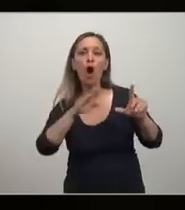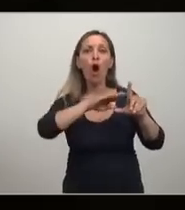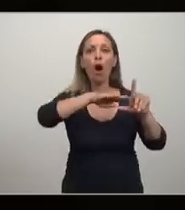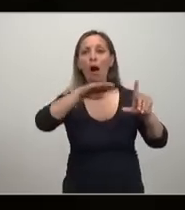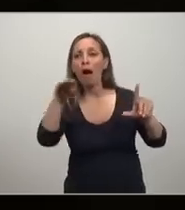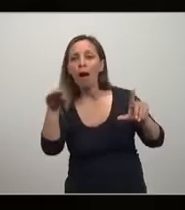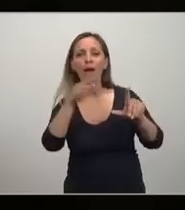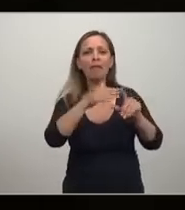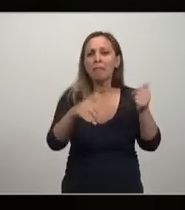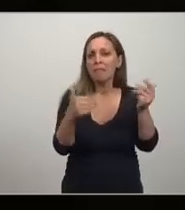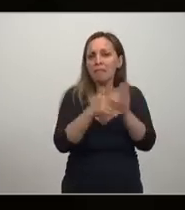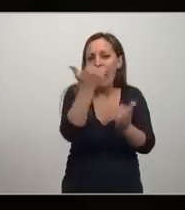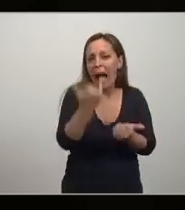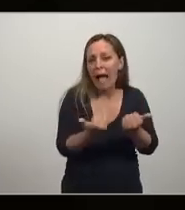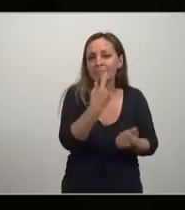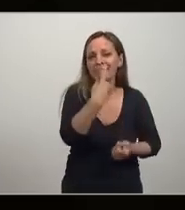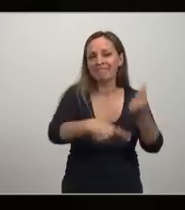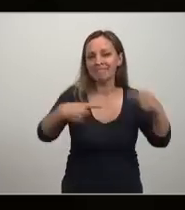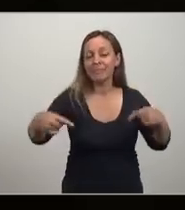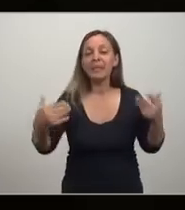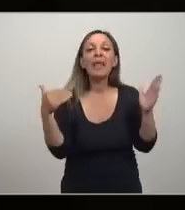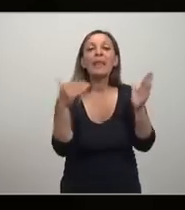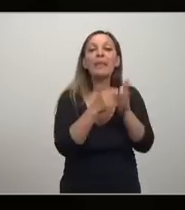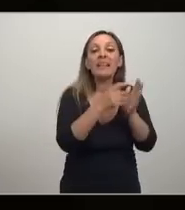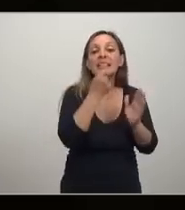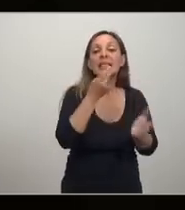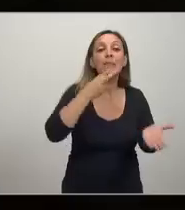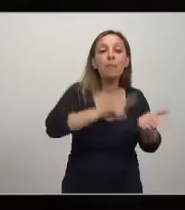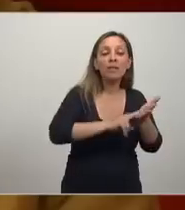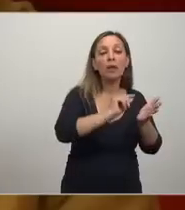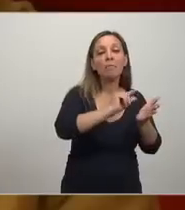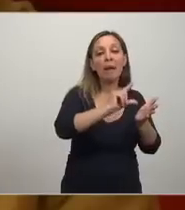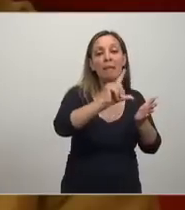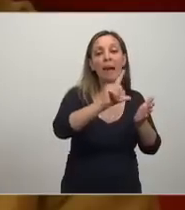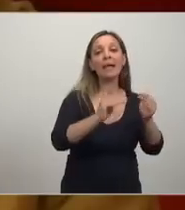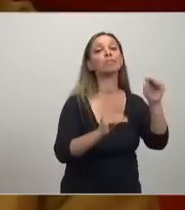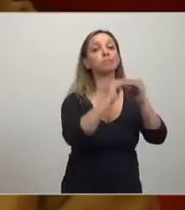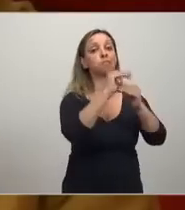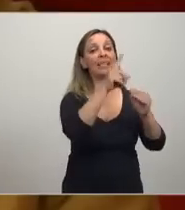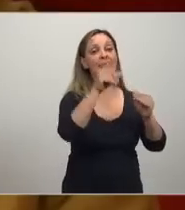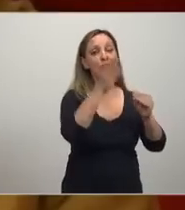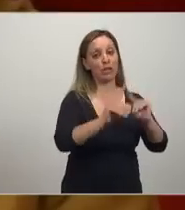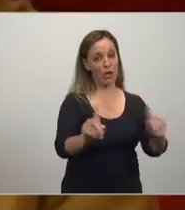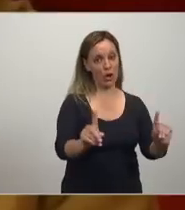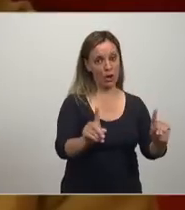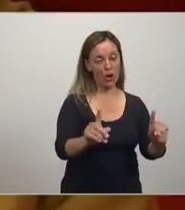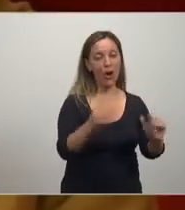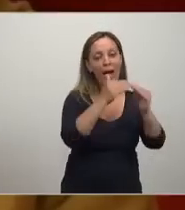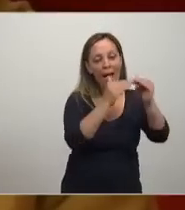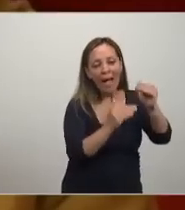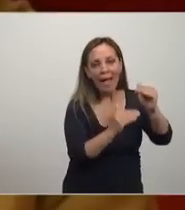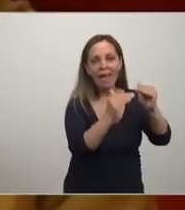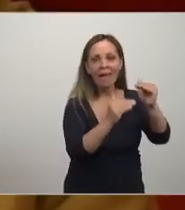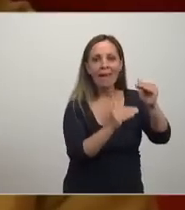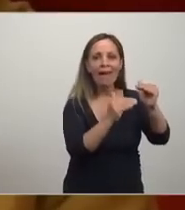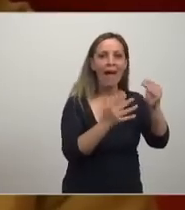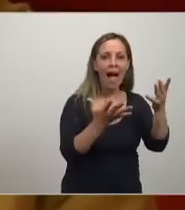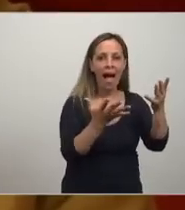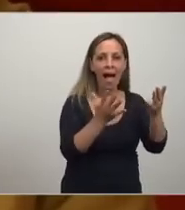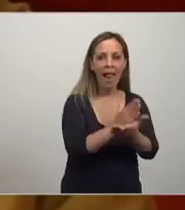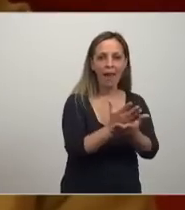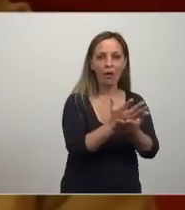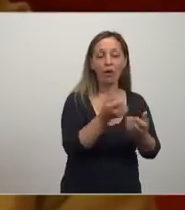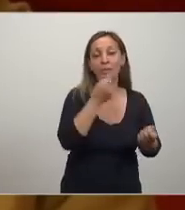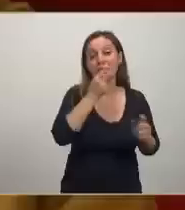mientras más aumenta tasa impositiva sin llegar a 100%, más aumenta la recaudación y aquí hay un punto discontinuo, 100% y